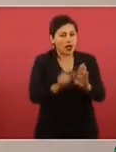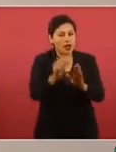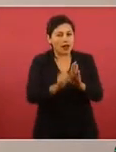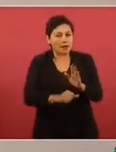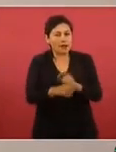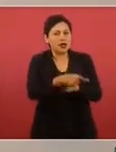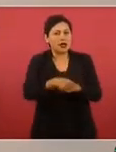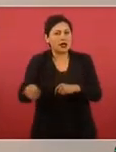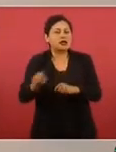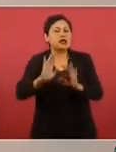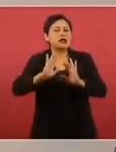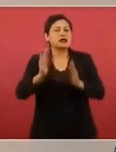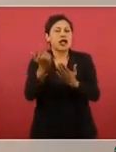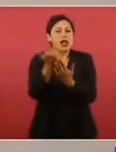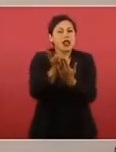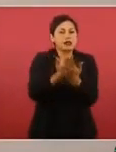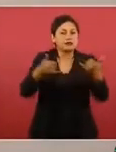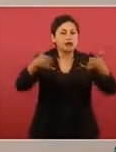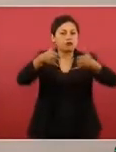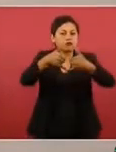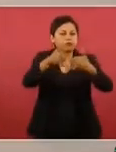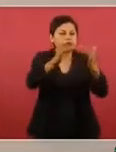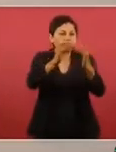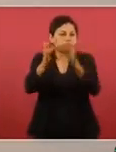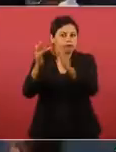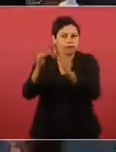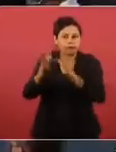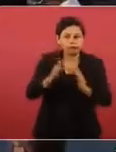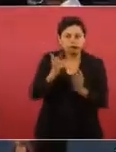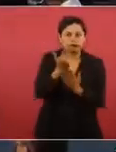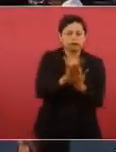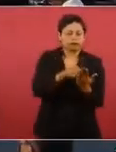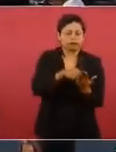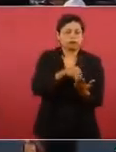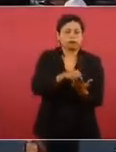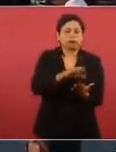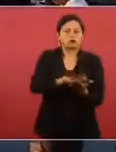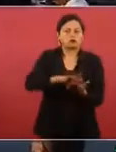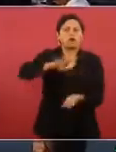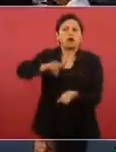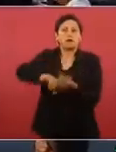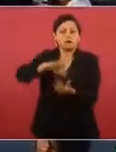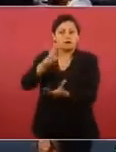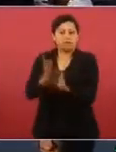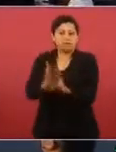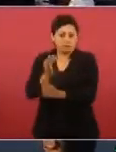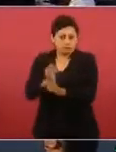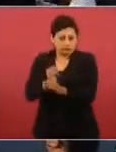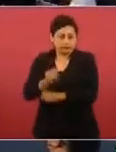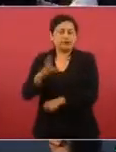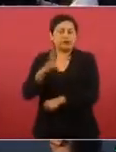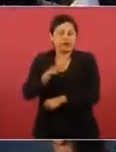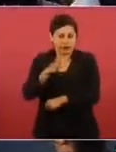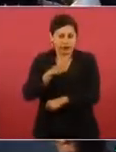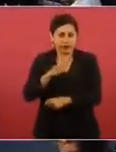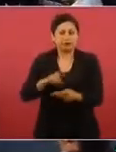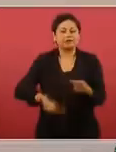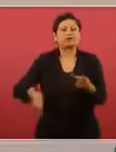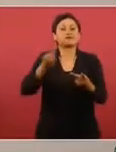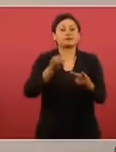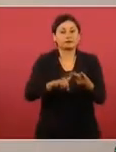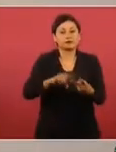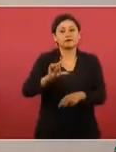que es la fiscalía que tiene que dar la información, pero sí hay personajes de todos los sectores que mencionaste.